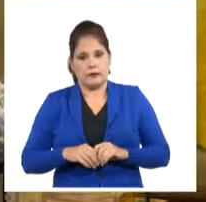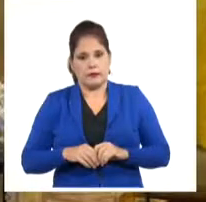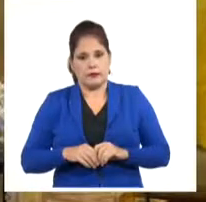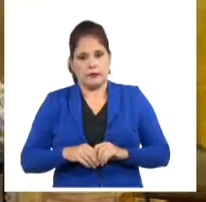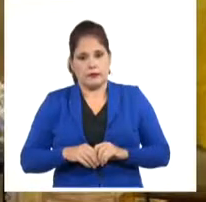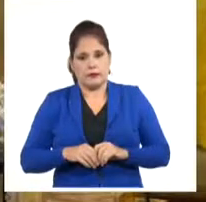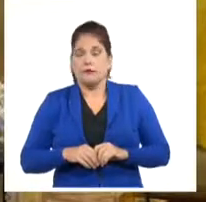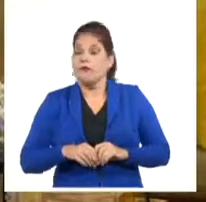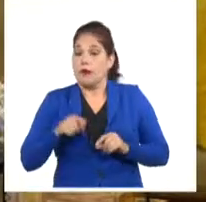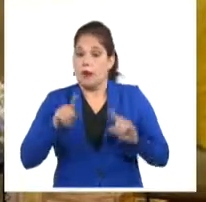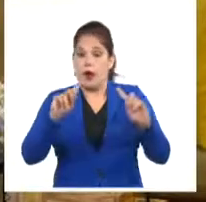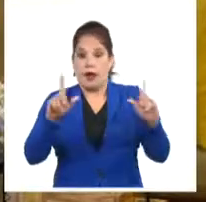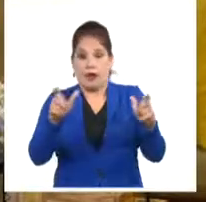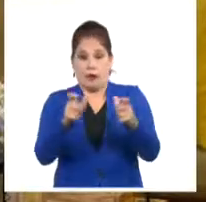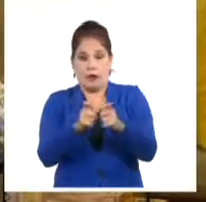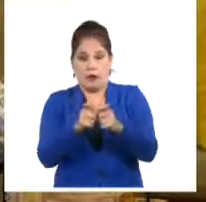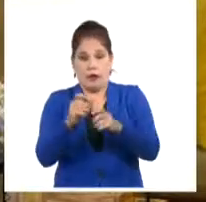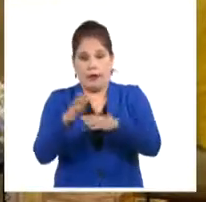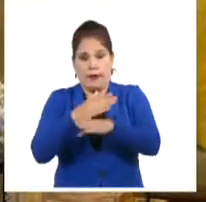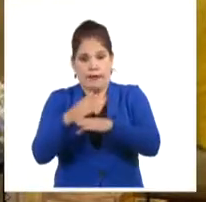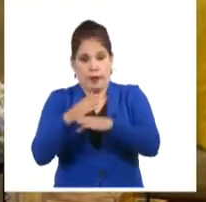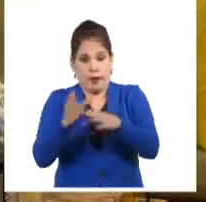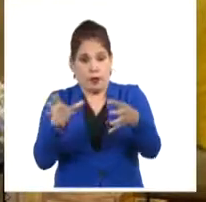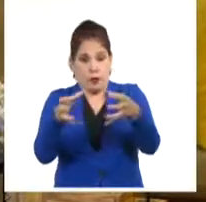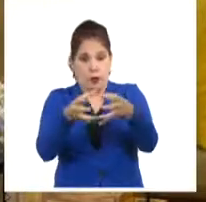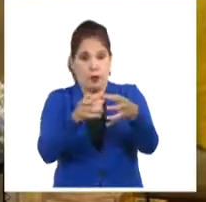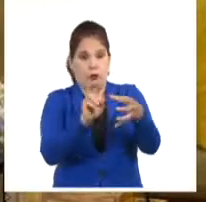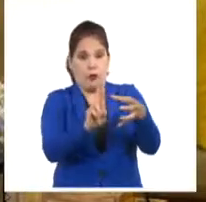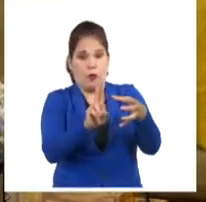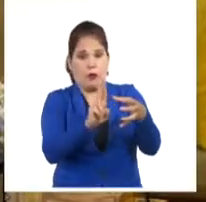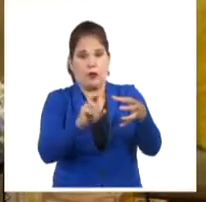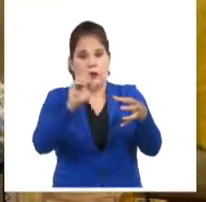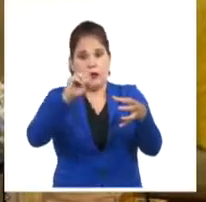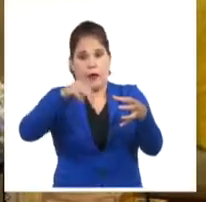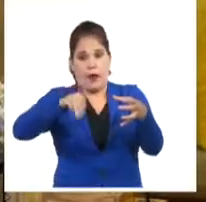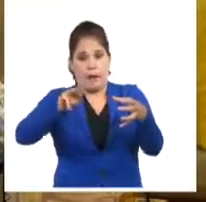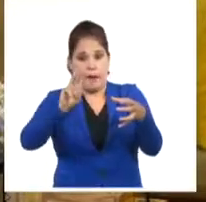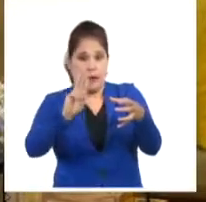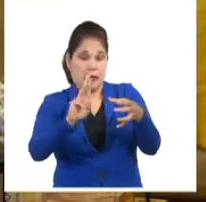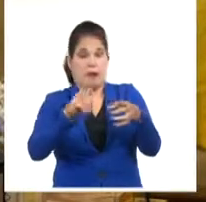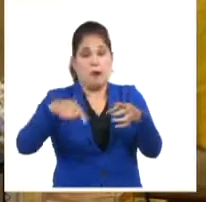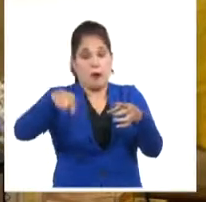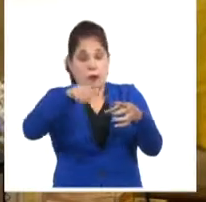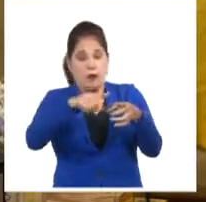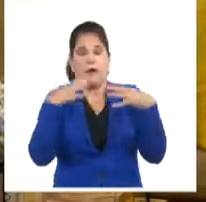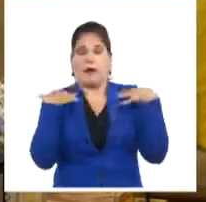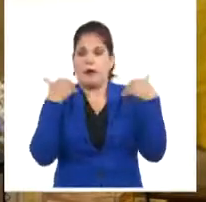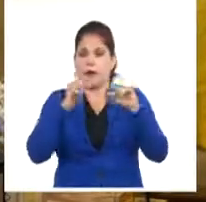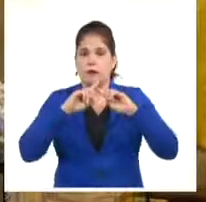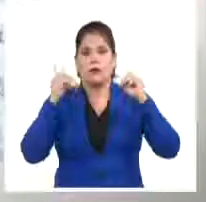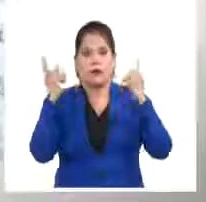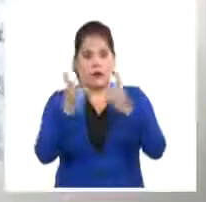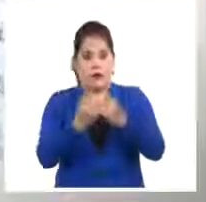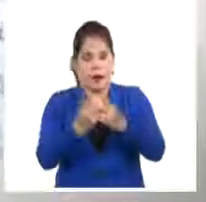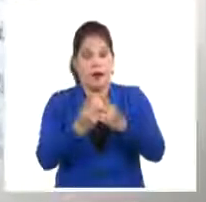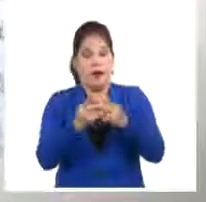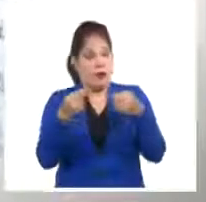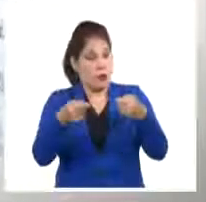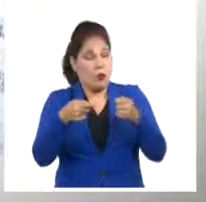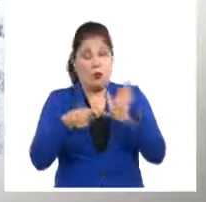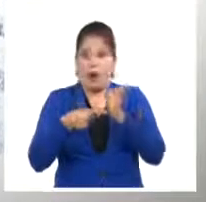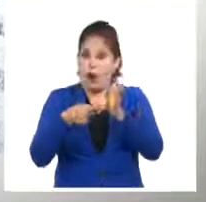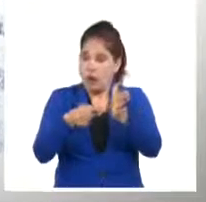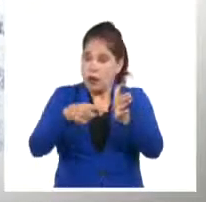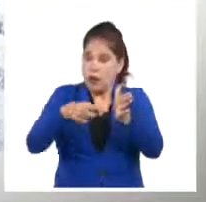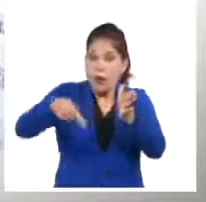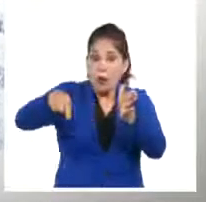Tras una reunión de varios días, el Comité de Emergencias de la OMS aconsejó al director general de la organización que por